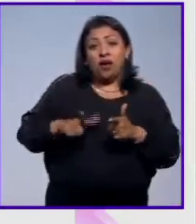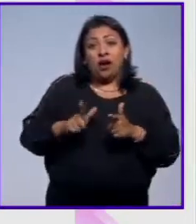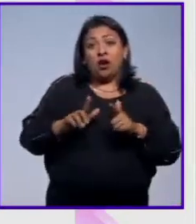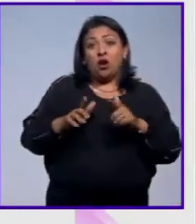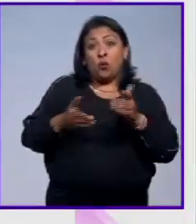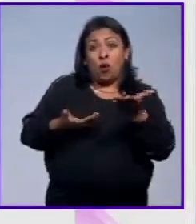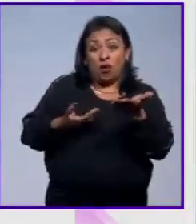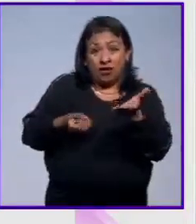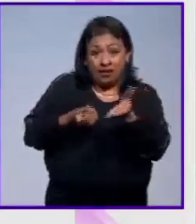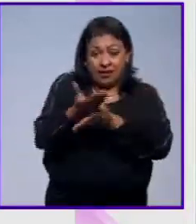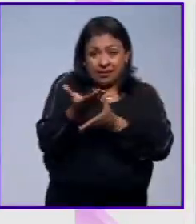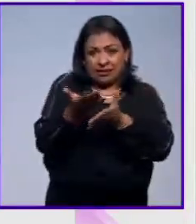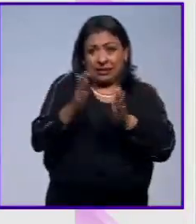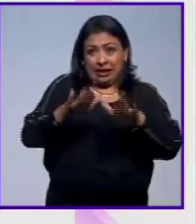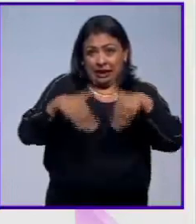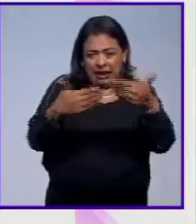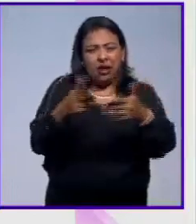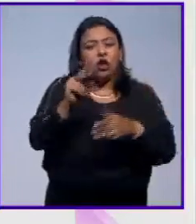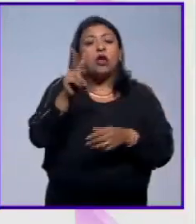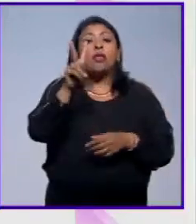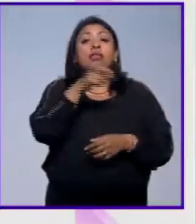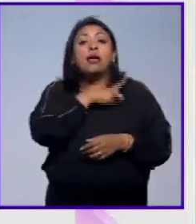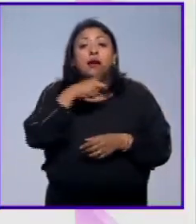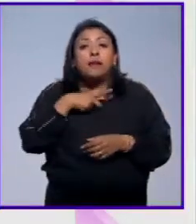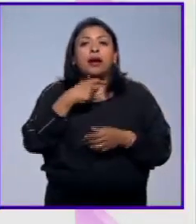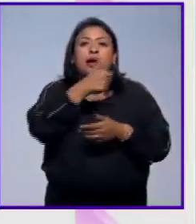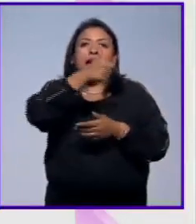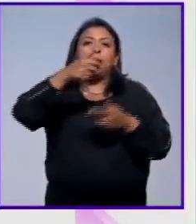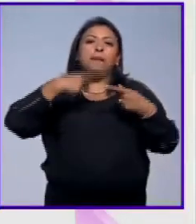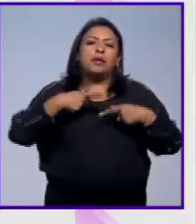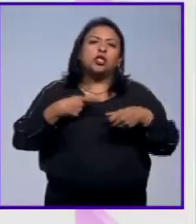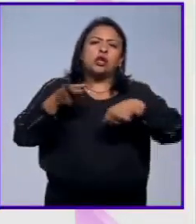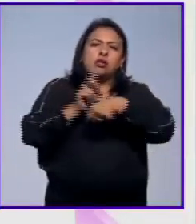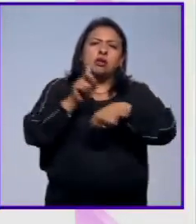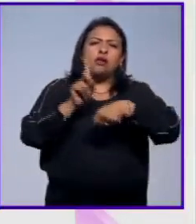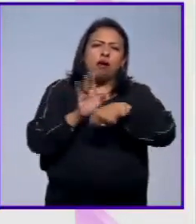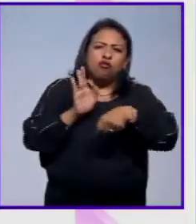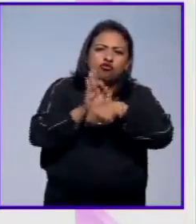también es de verdad a los ciudadanos que día a día forjamos a México